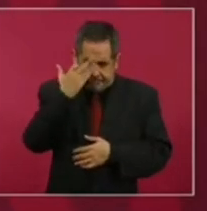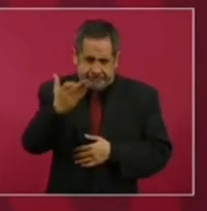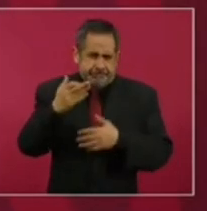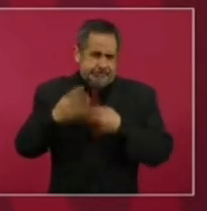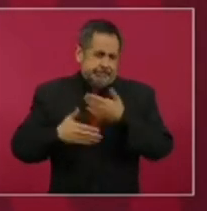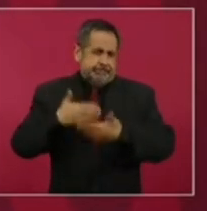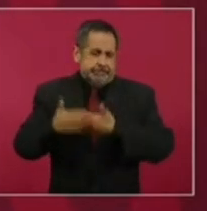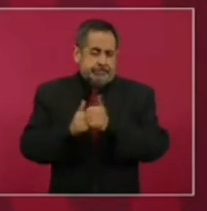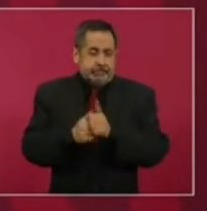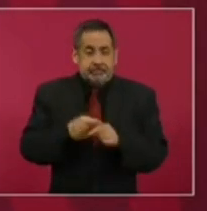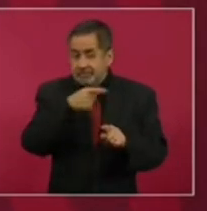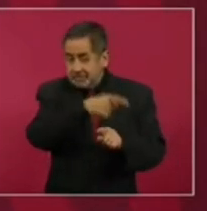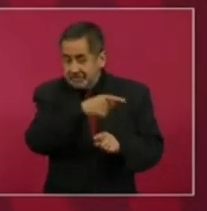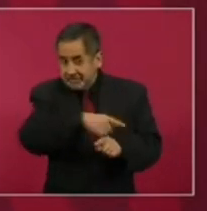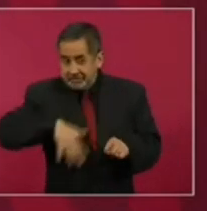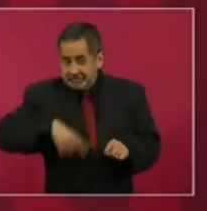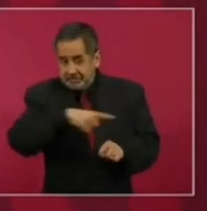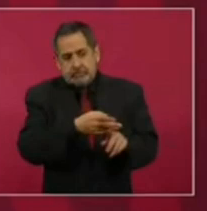esto ya estaba,